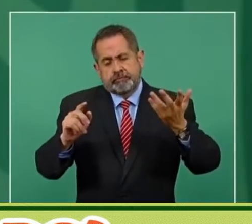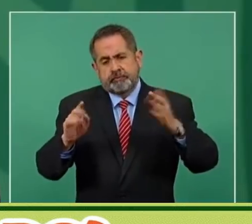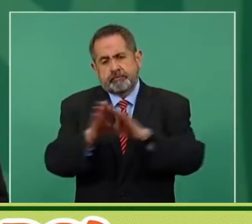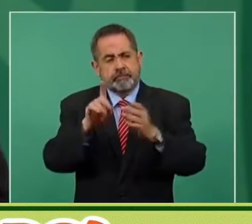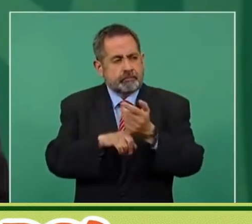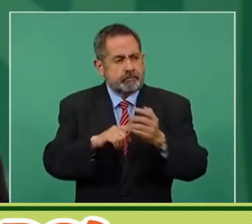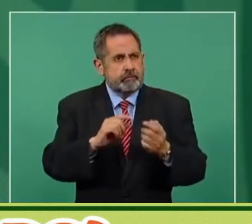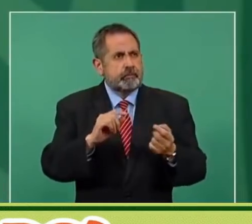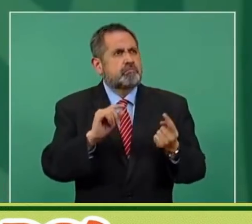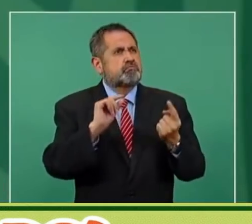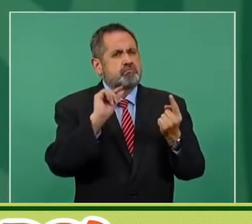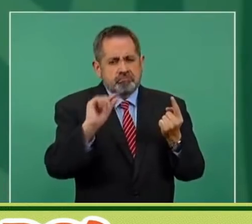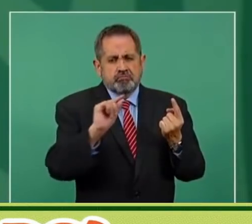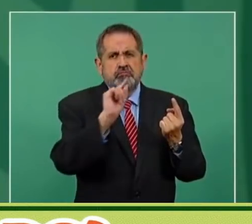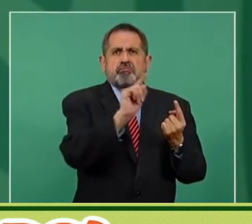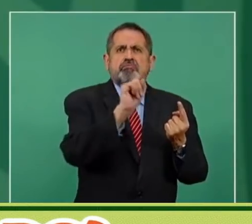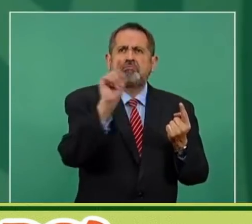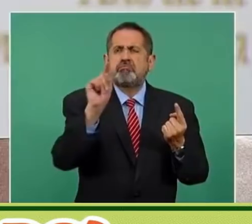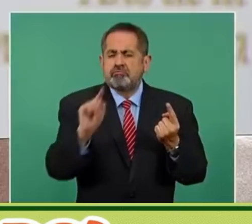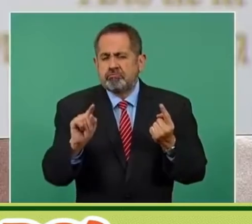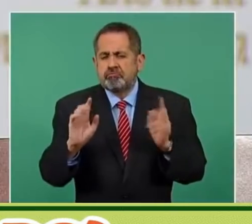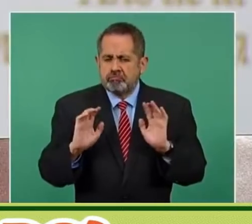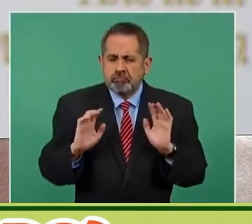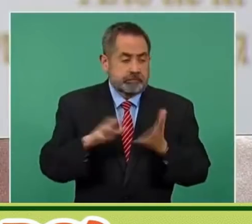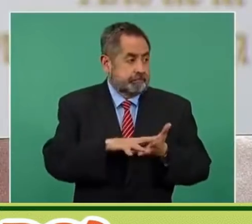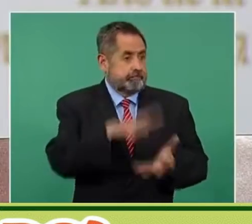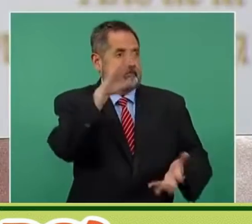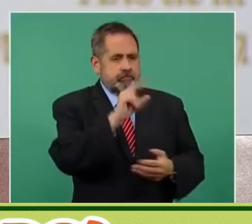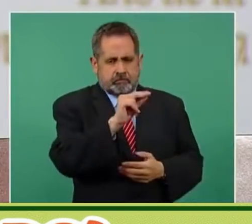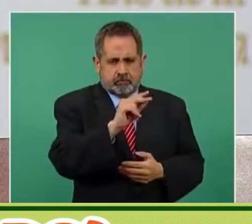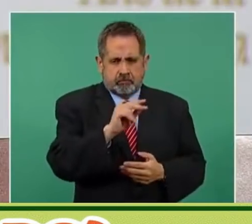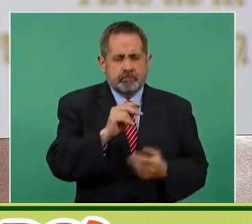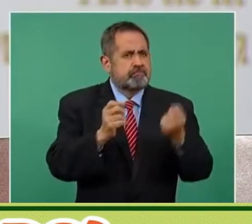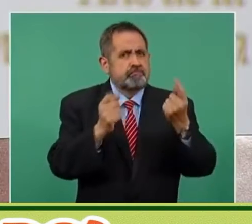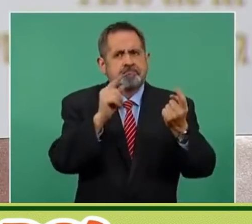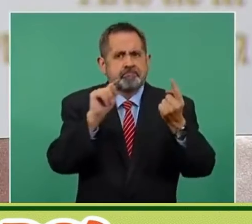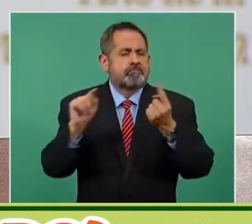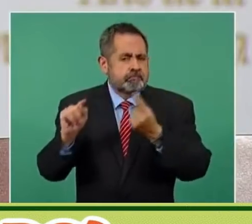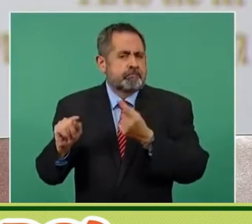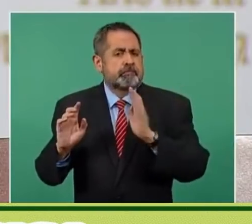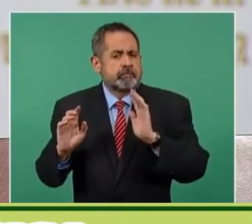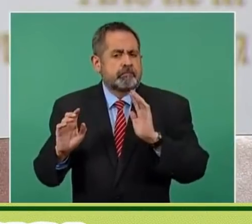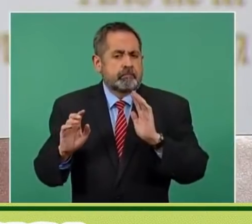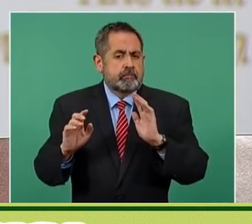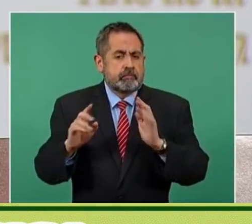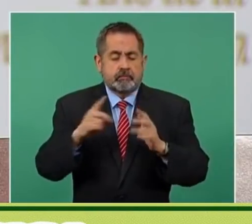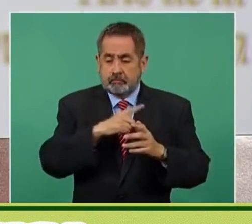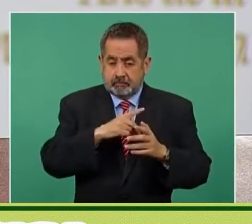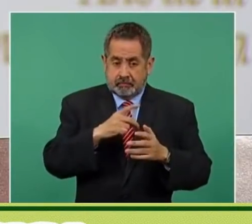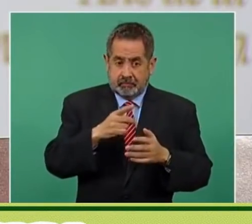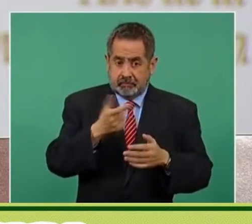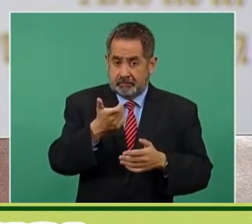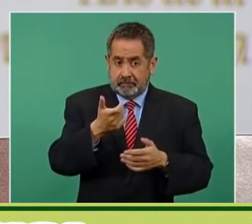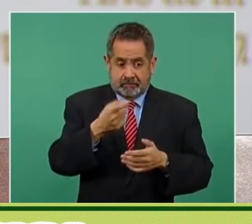son pocos, no es la mayoría, pero si hay estados que tienen finanzas